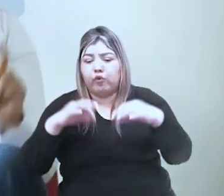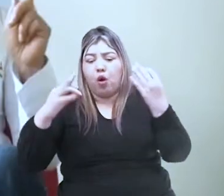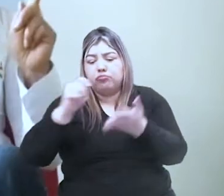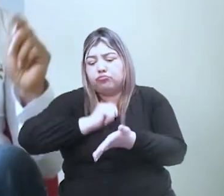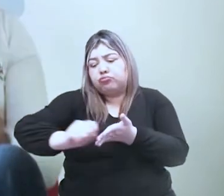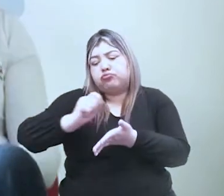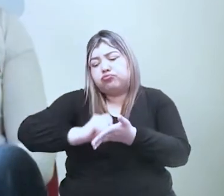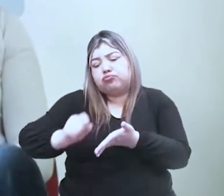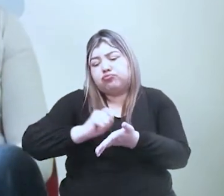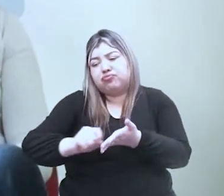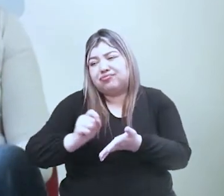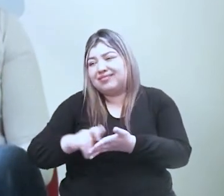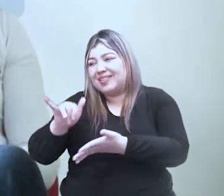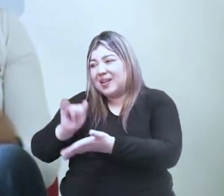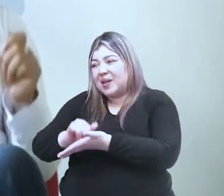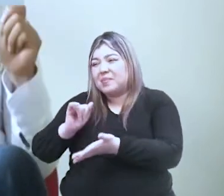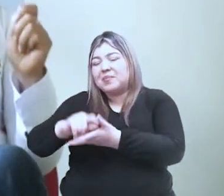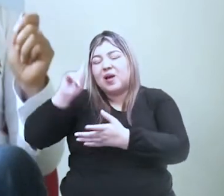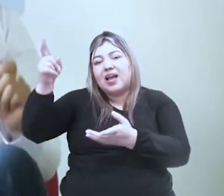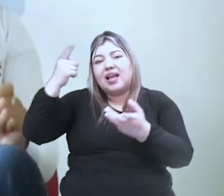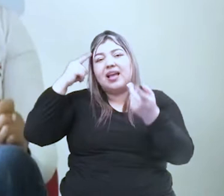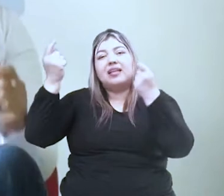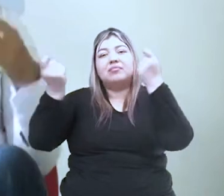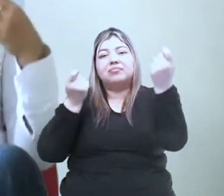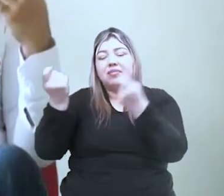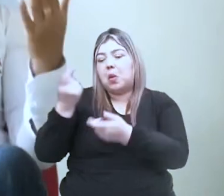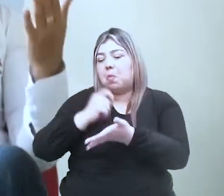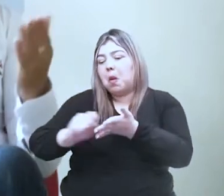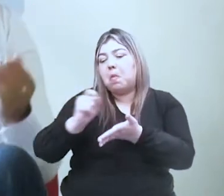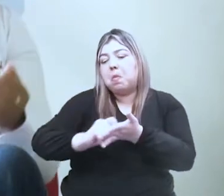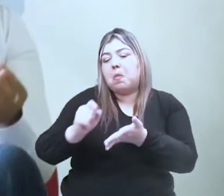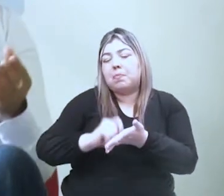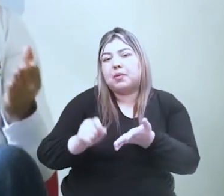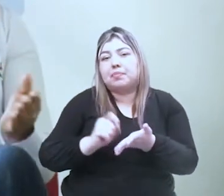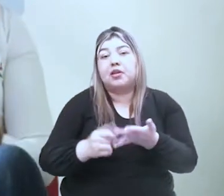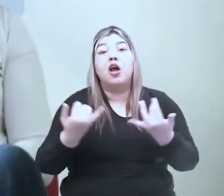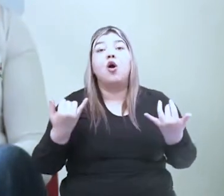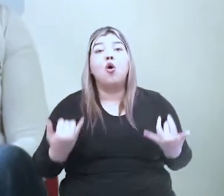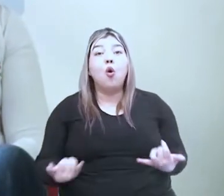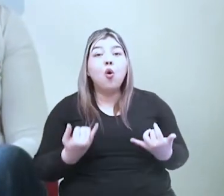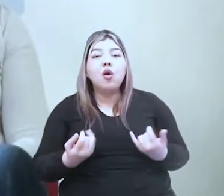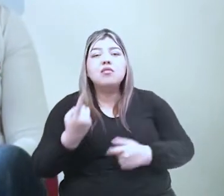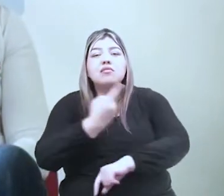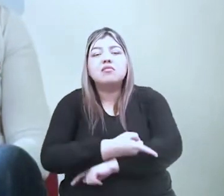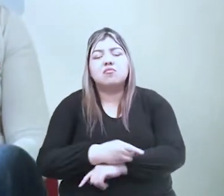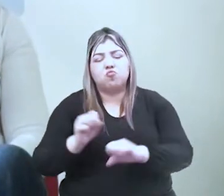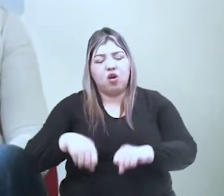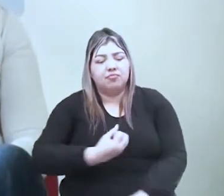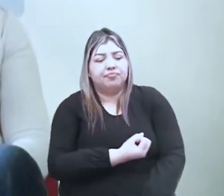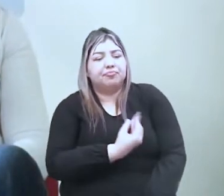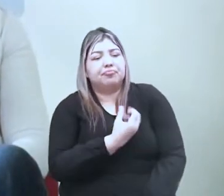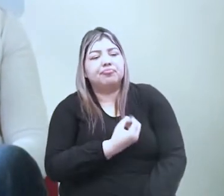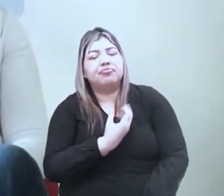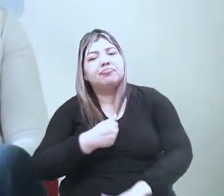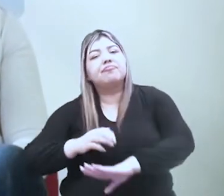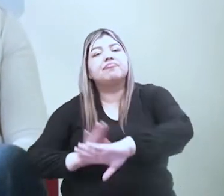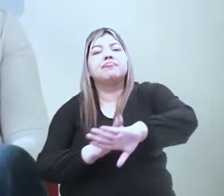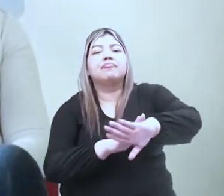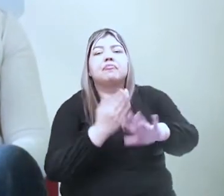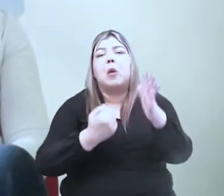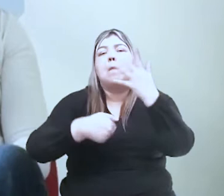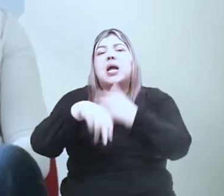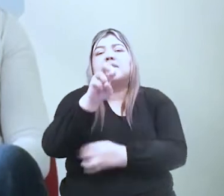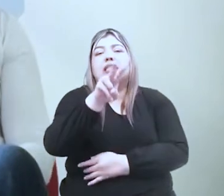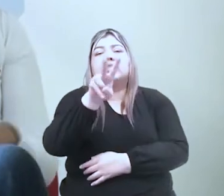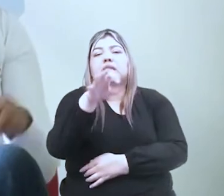a lápiz, como lo dice la estrategia, y podemos hoy en día decir que en Florencia más del 77% de